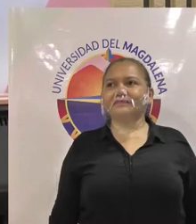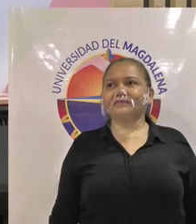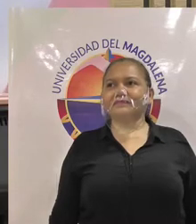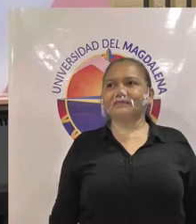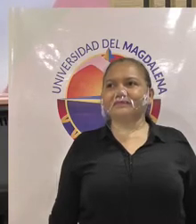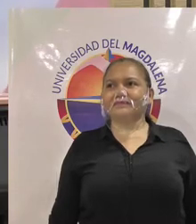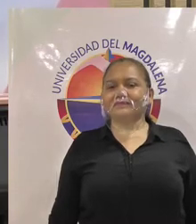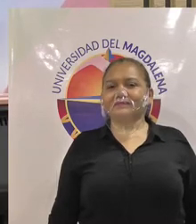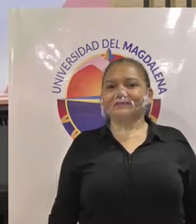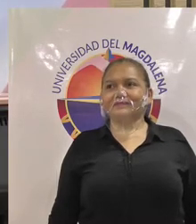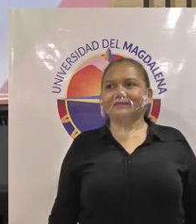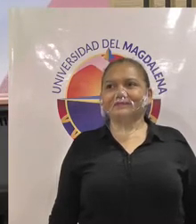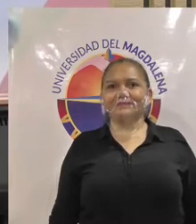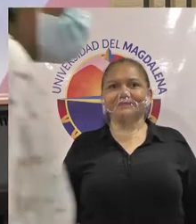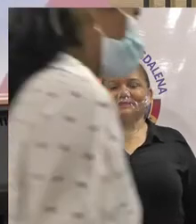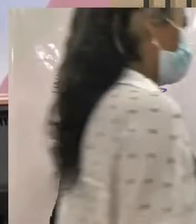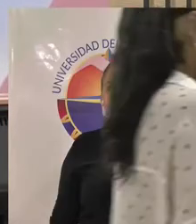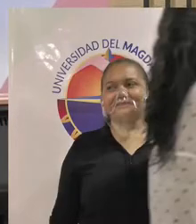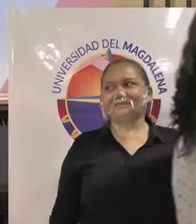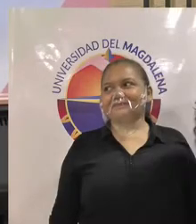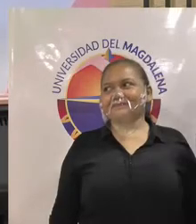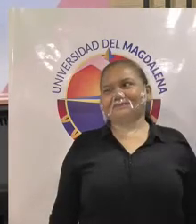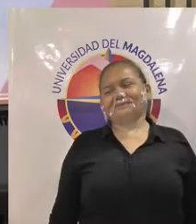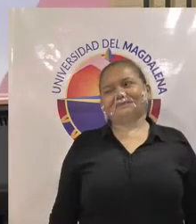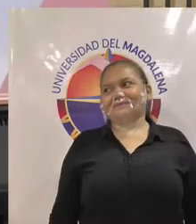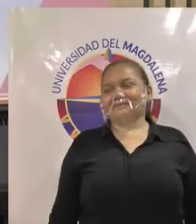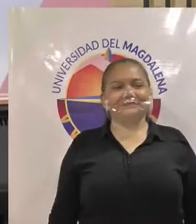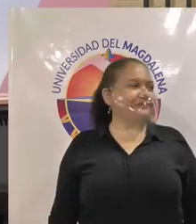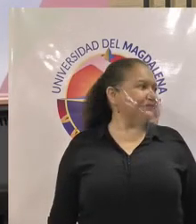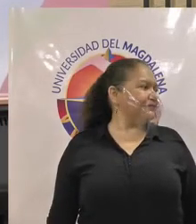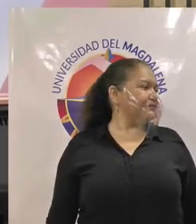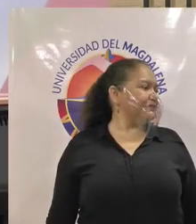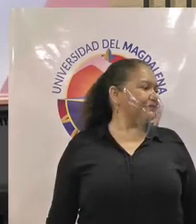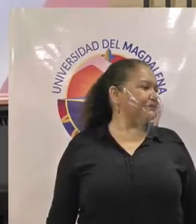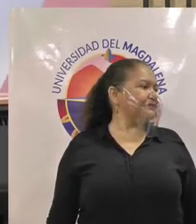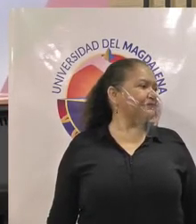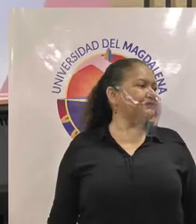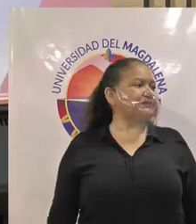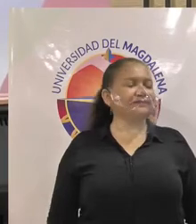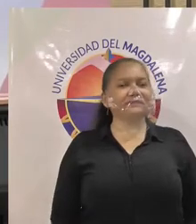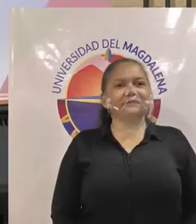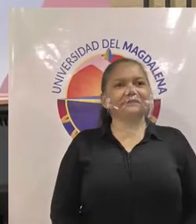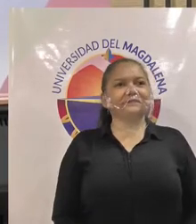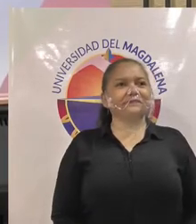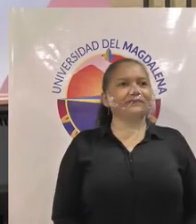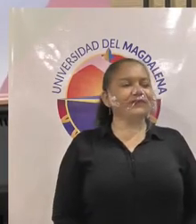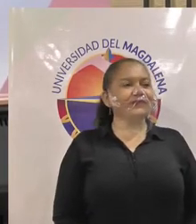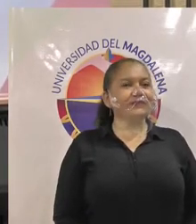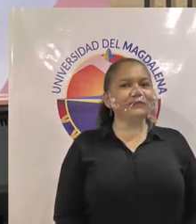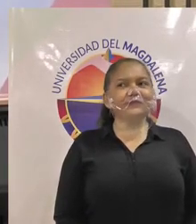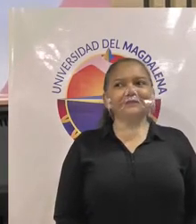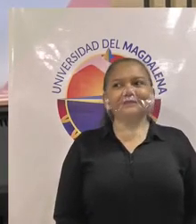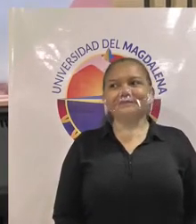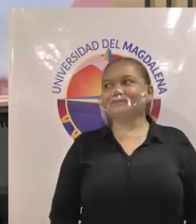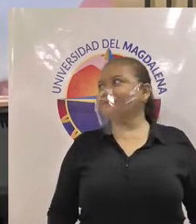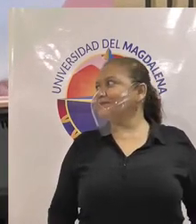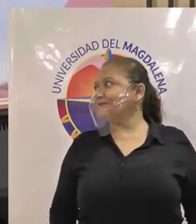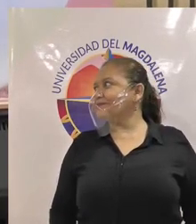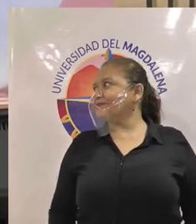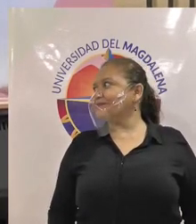candidato principal al consejo académico por Santiago Doria Rincón